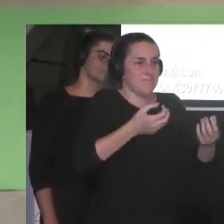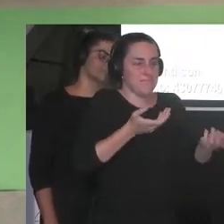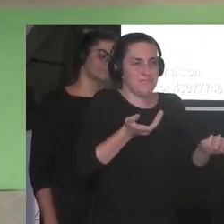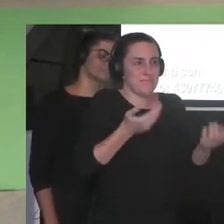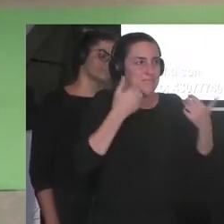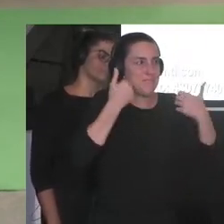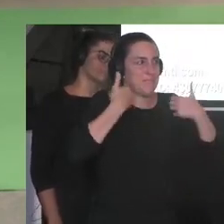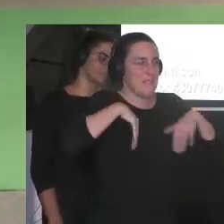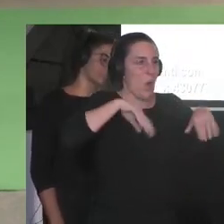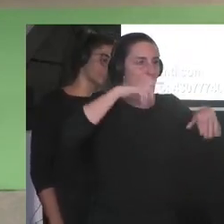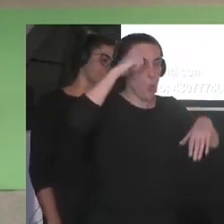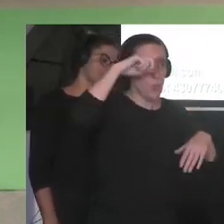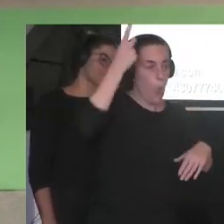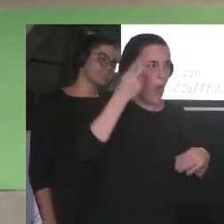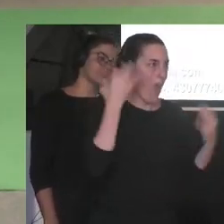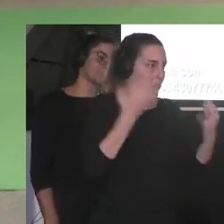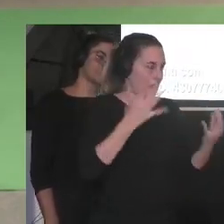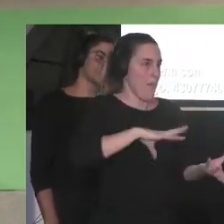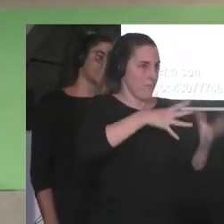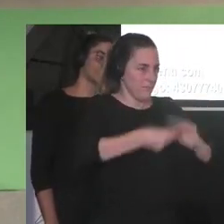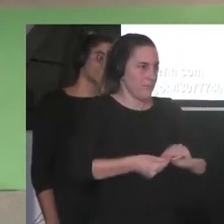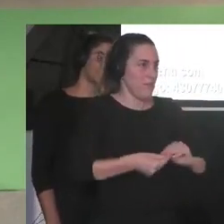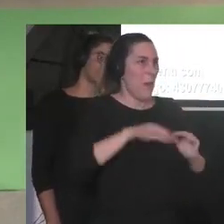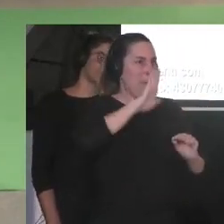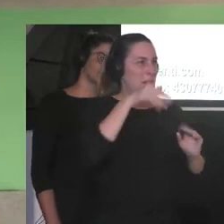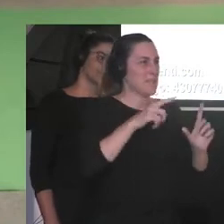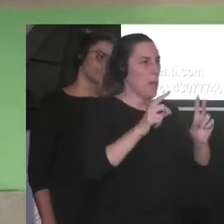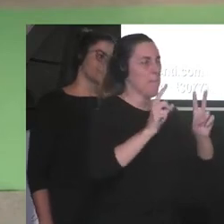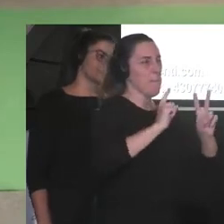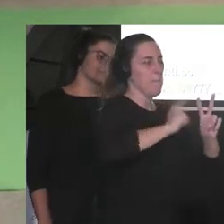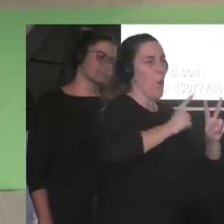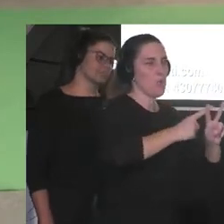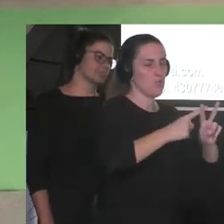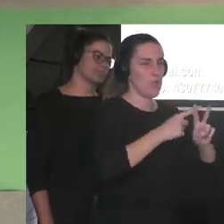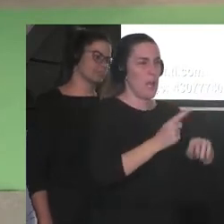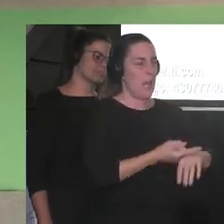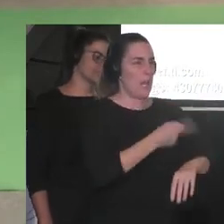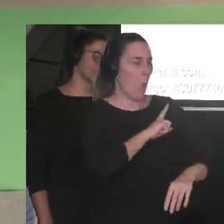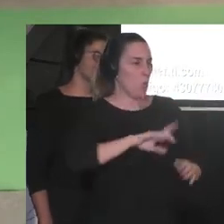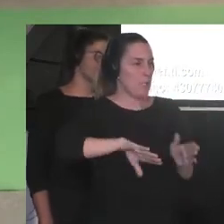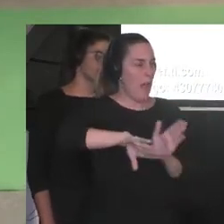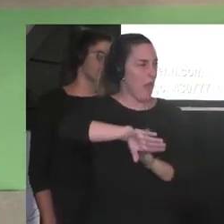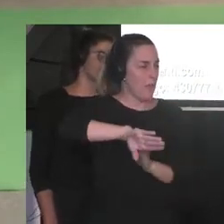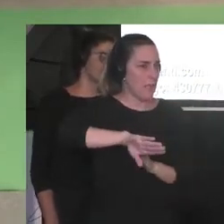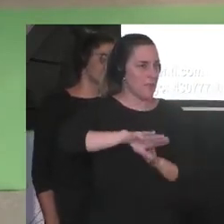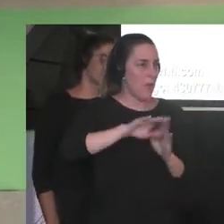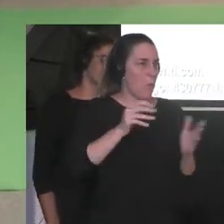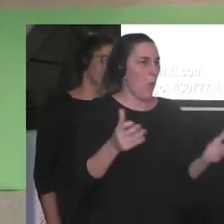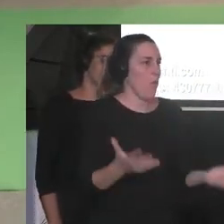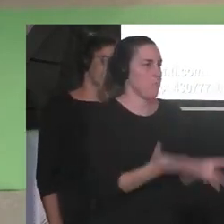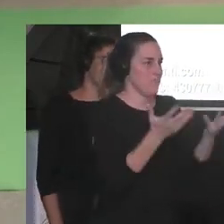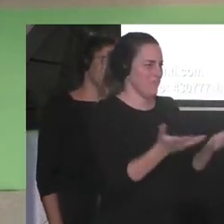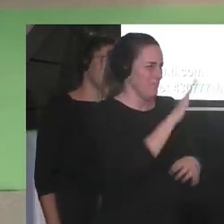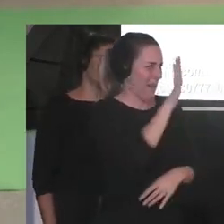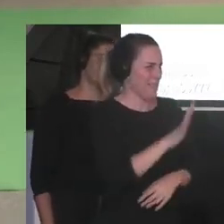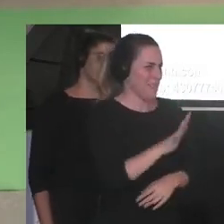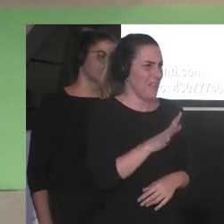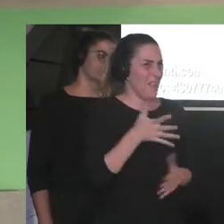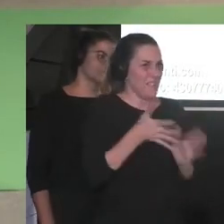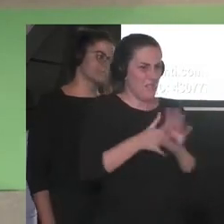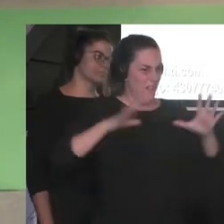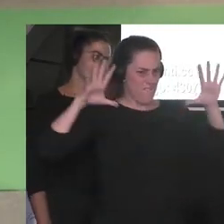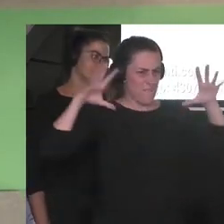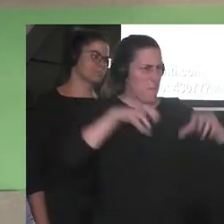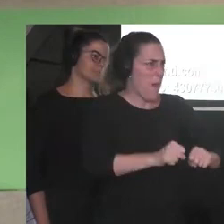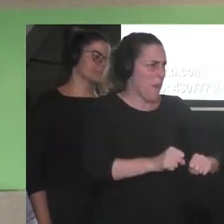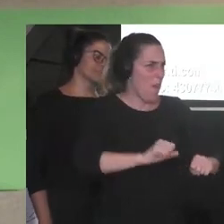seguimos aquí ¿no? dándole el gustito a Vox y a la ultraderecha porque lo que se celebra el 12 de octubre es el imperio es